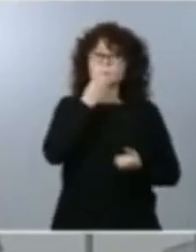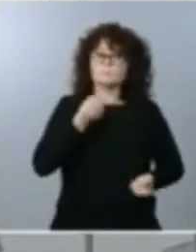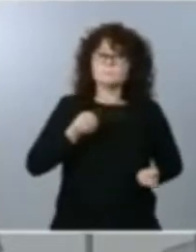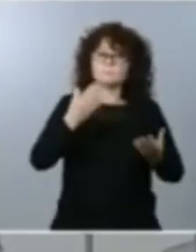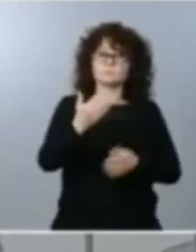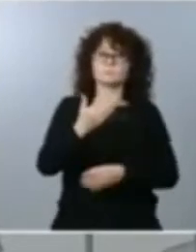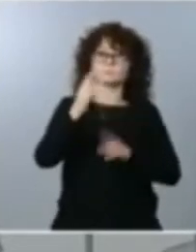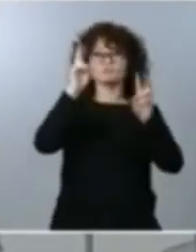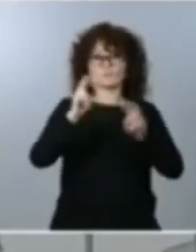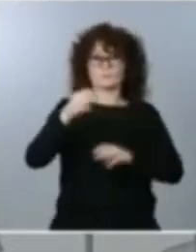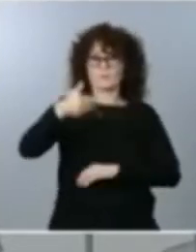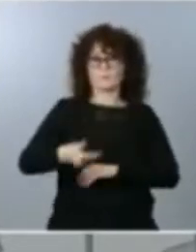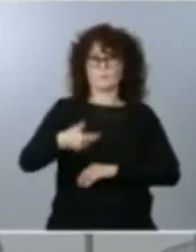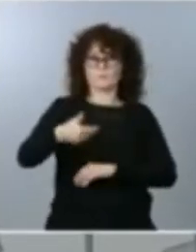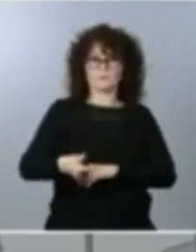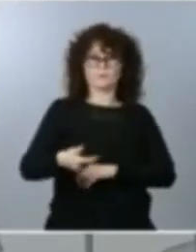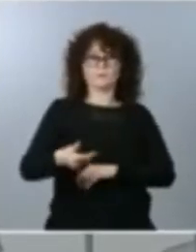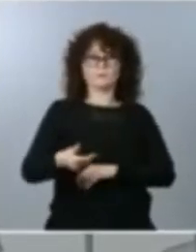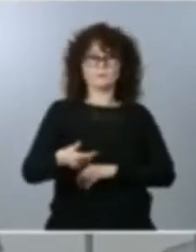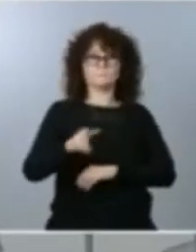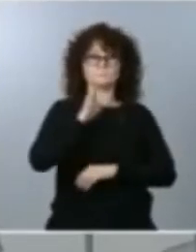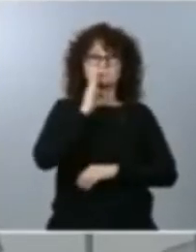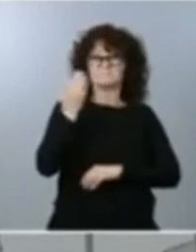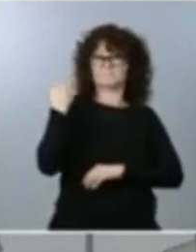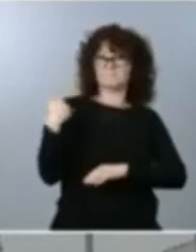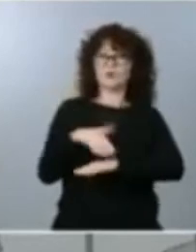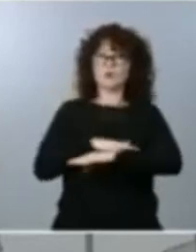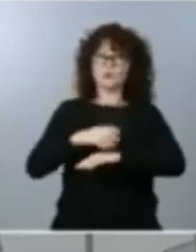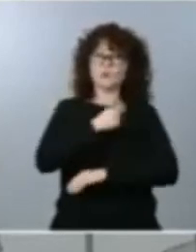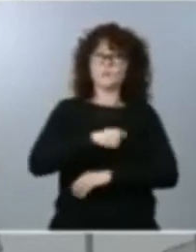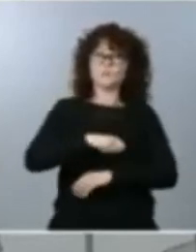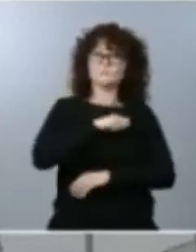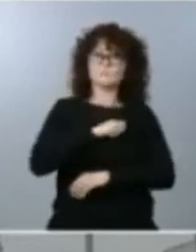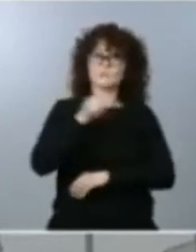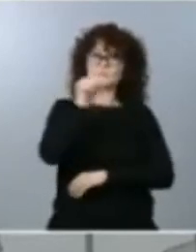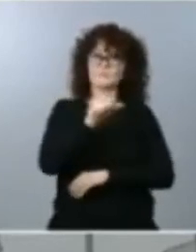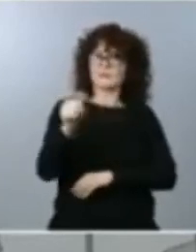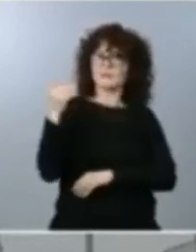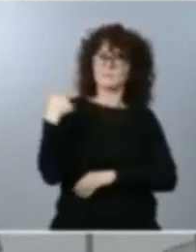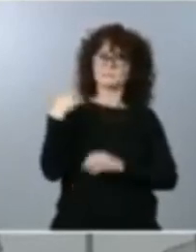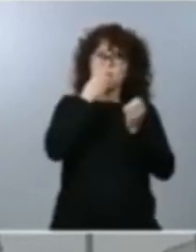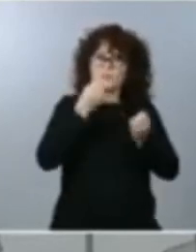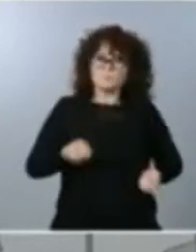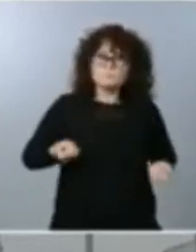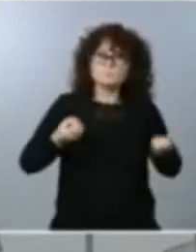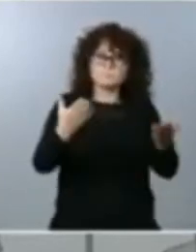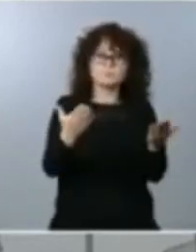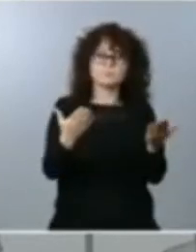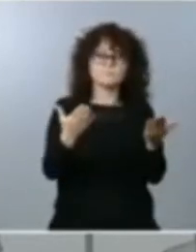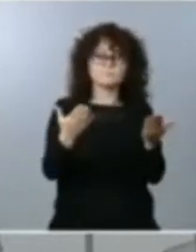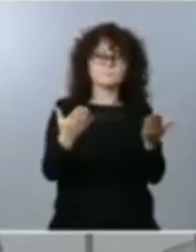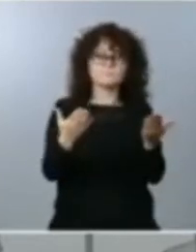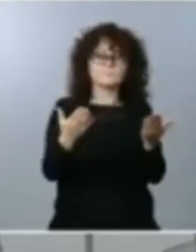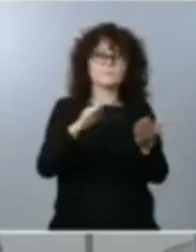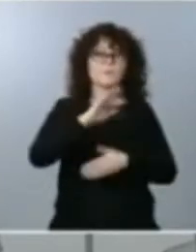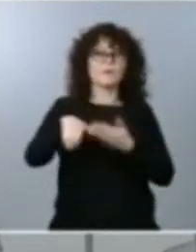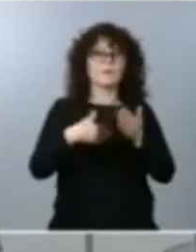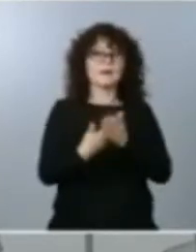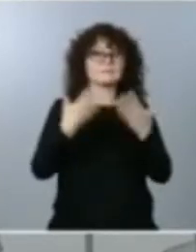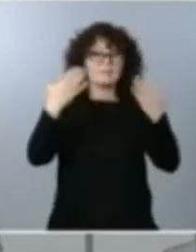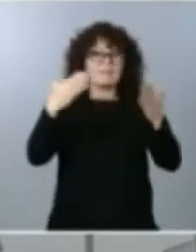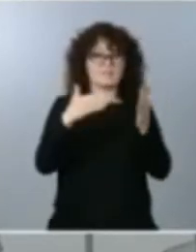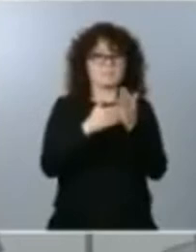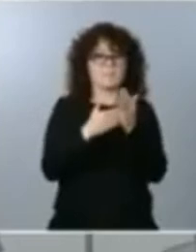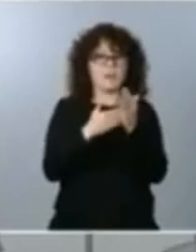tal y como anunció el gobierno de España la semana pasada vamos a incrementar hasta más de 10.000 la